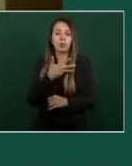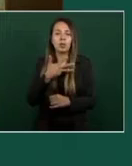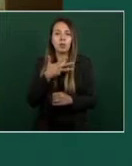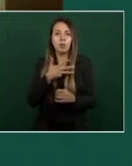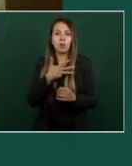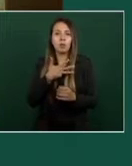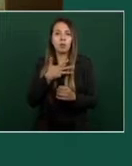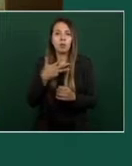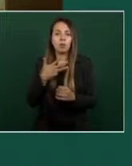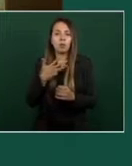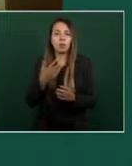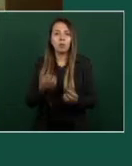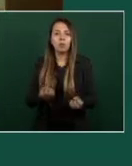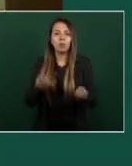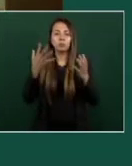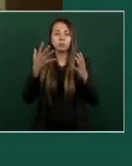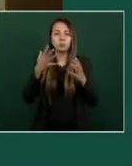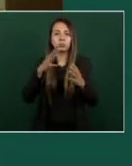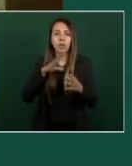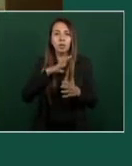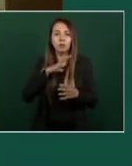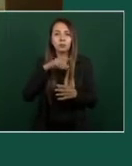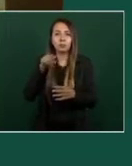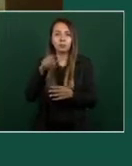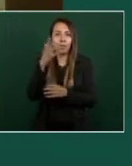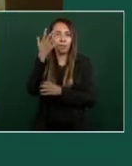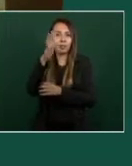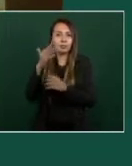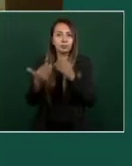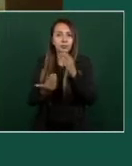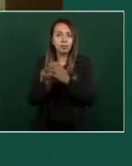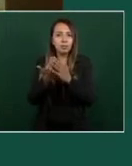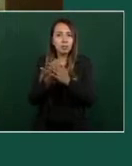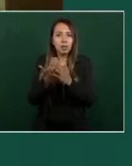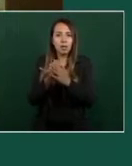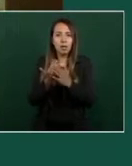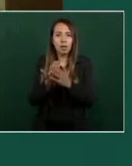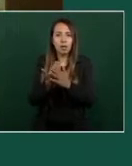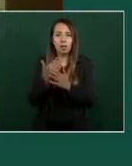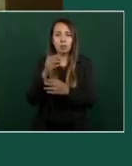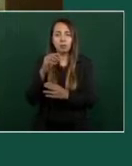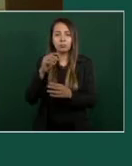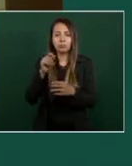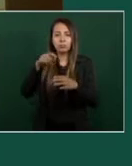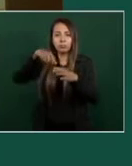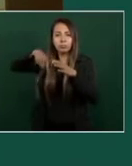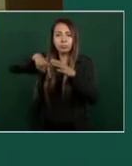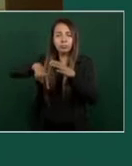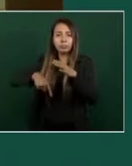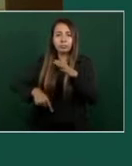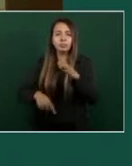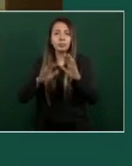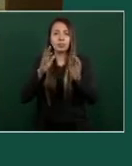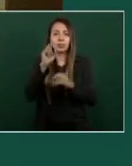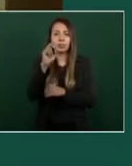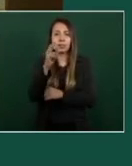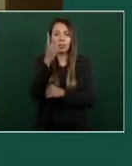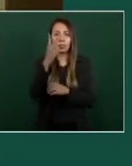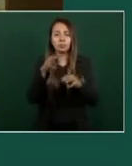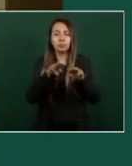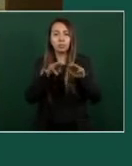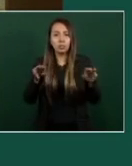niveles de los pozos a las 10 de la mañana, son de 32 metros en el pozo número 2,